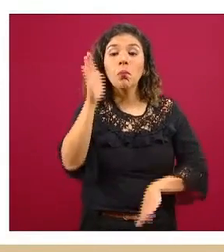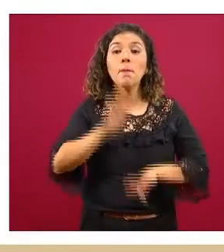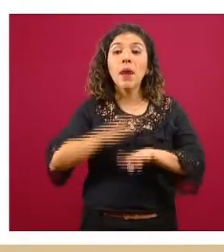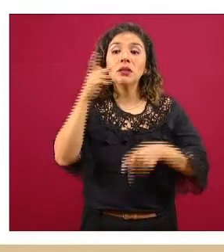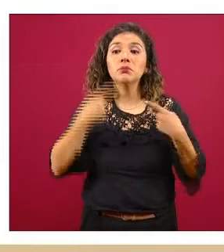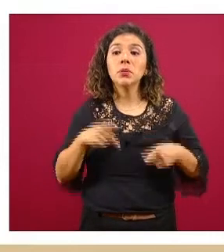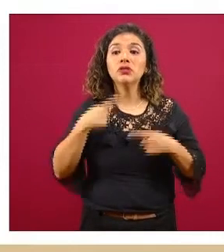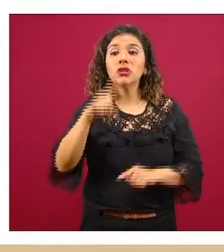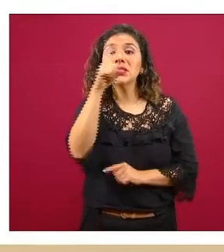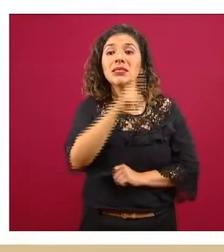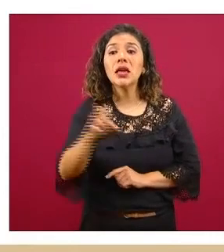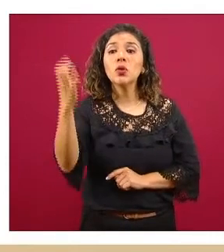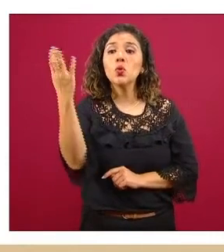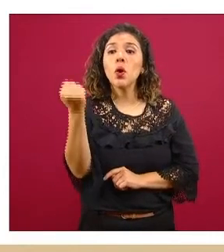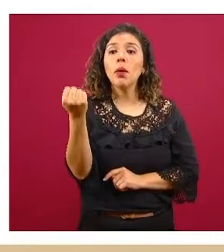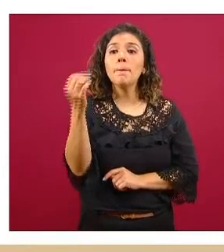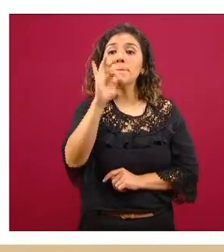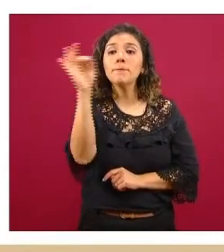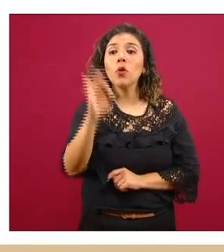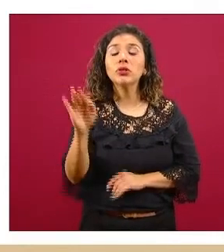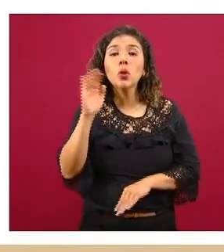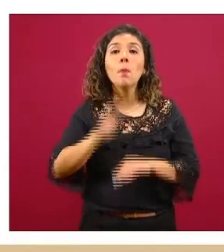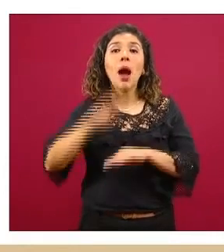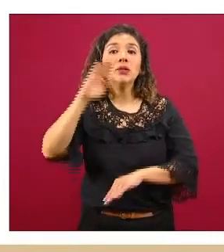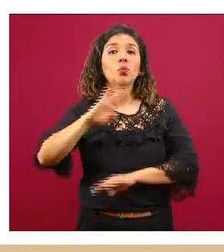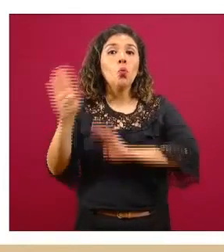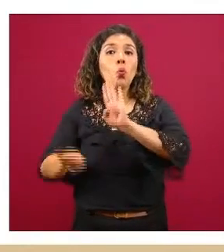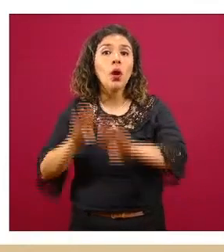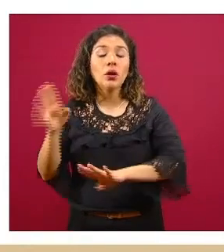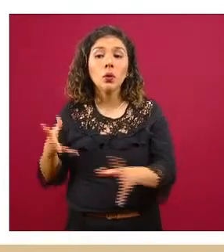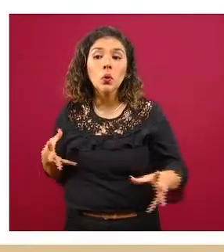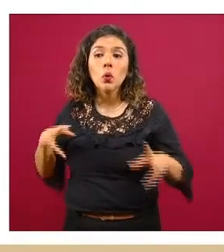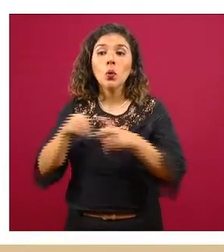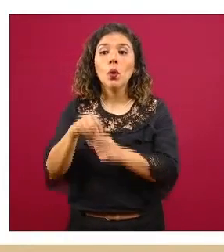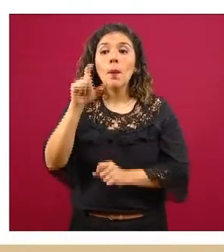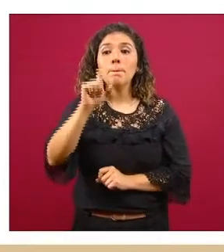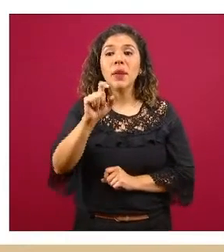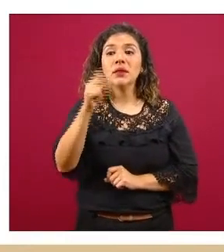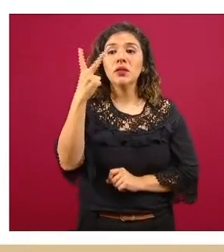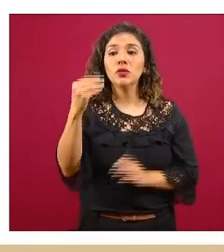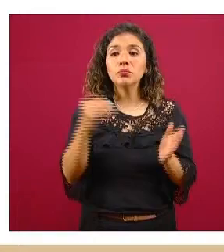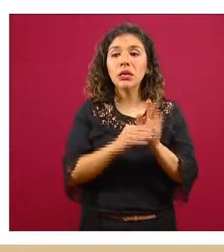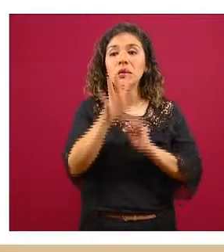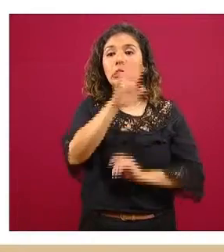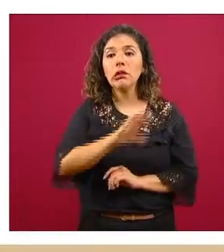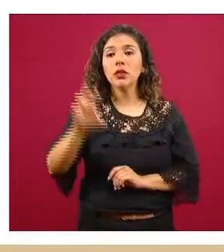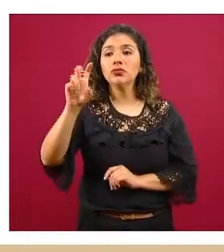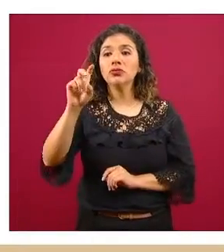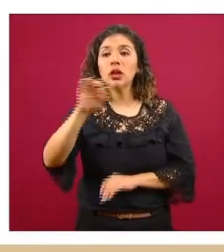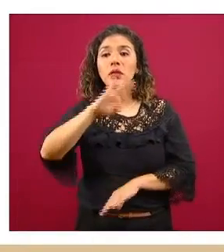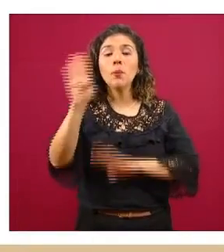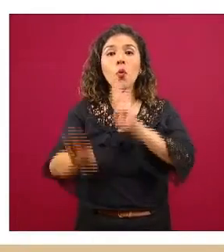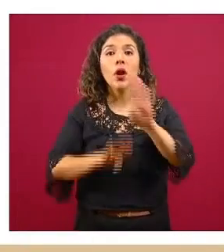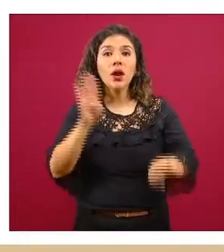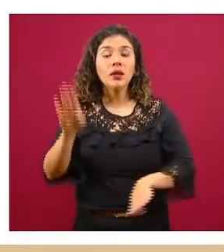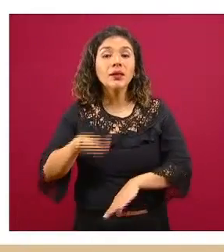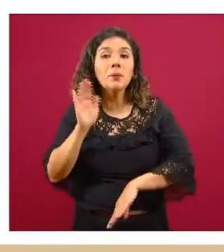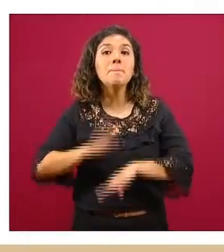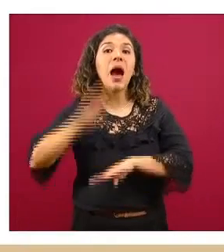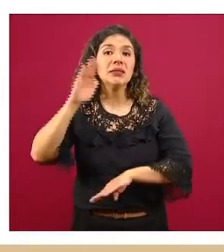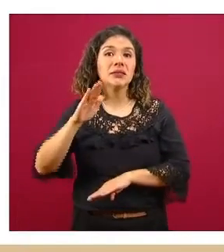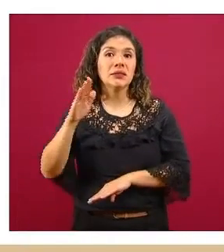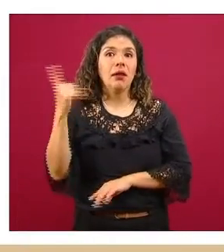109% con un total de 22.530 muertes por exceso de lo